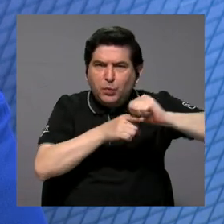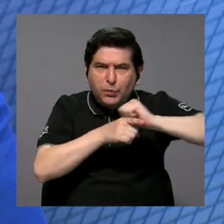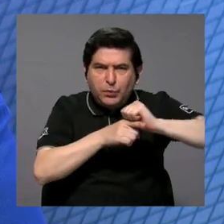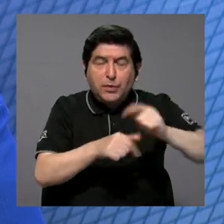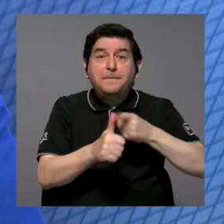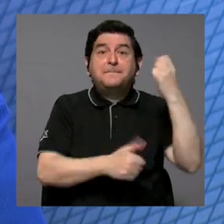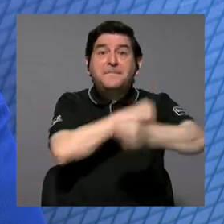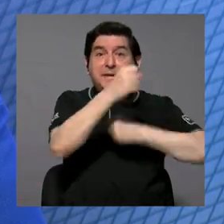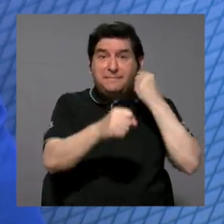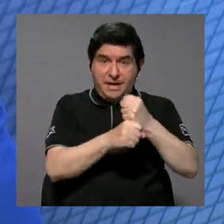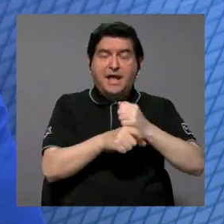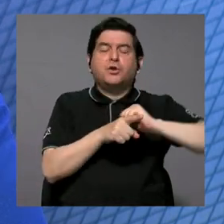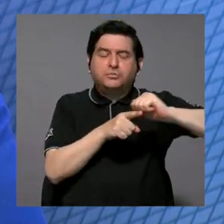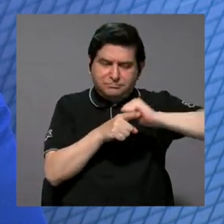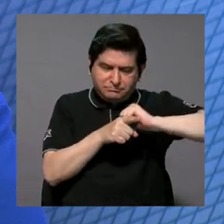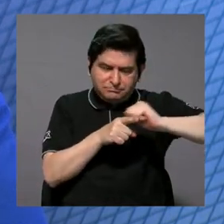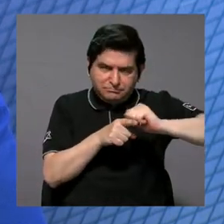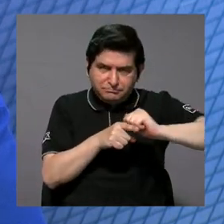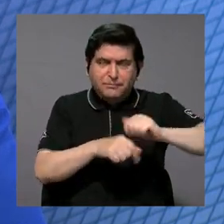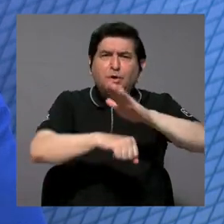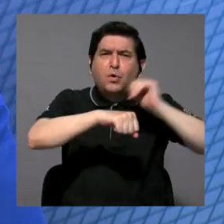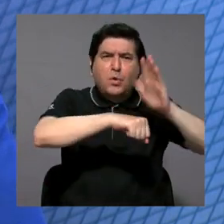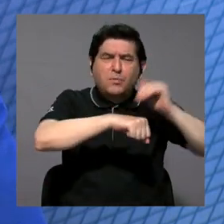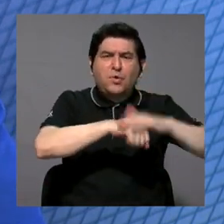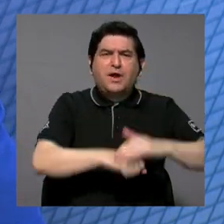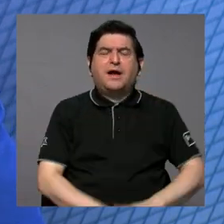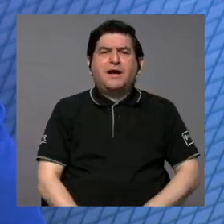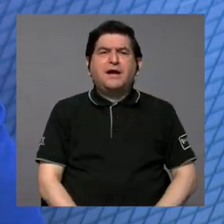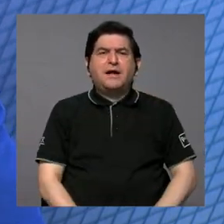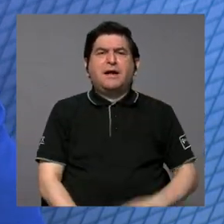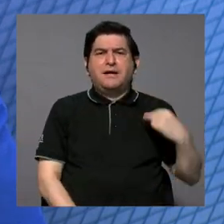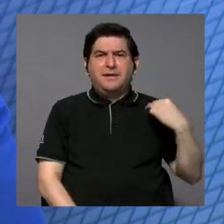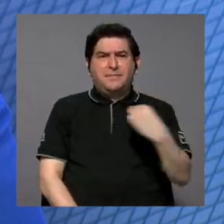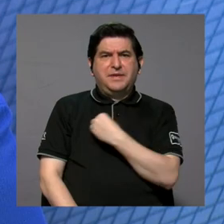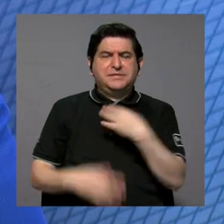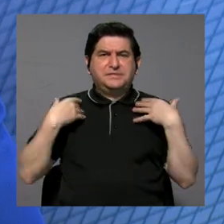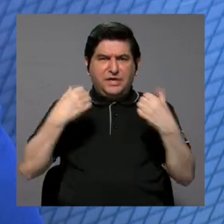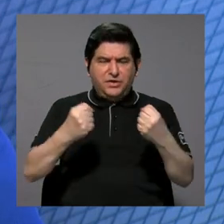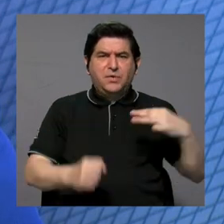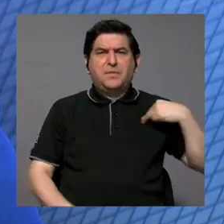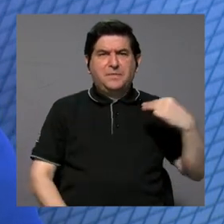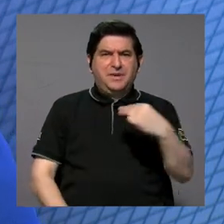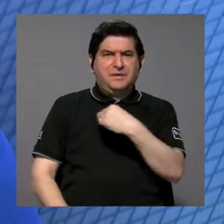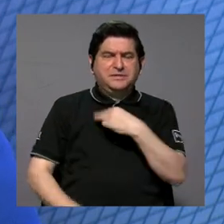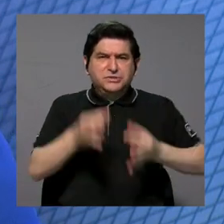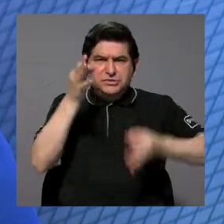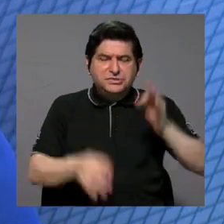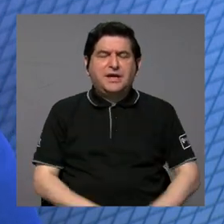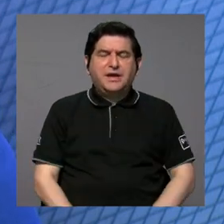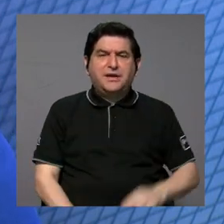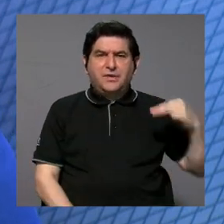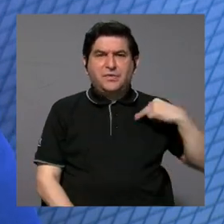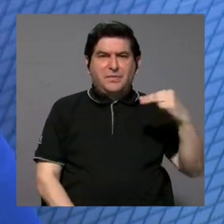primer año fue un proceso de capacitación, convocamos a salud, convocamos a justicia, convocamos a MEP, a Ministerio de Educación y